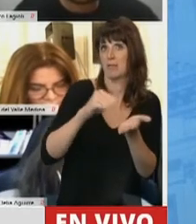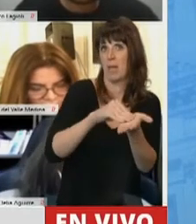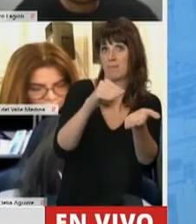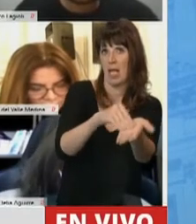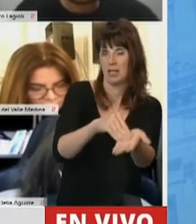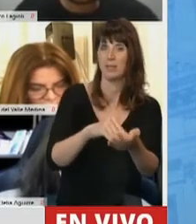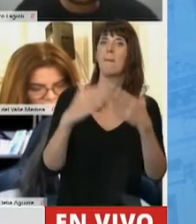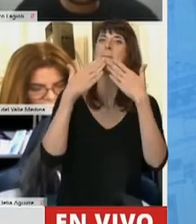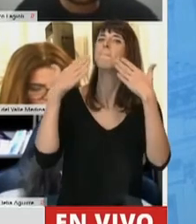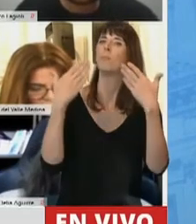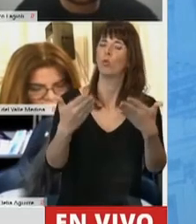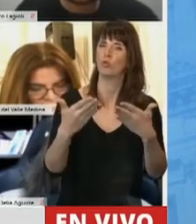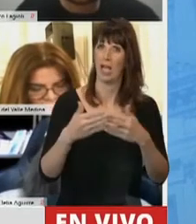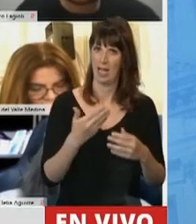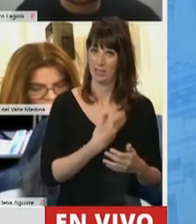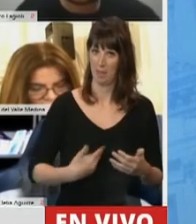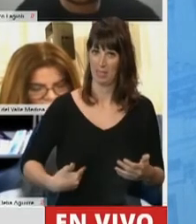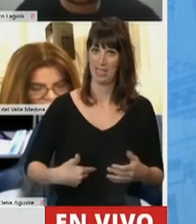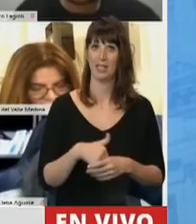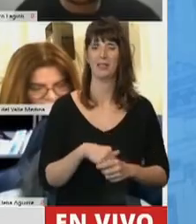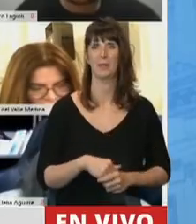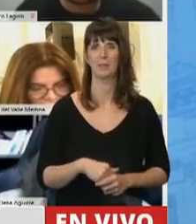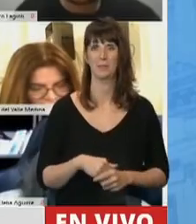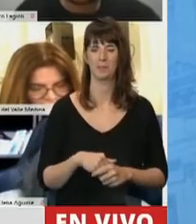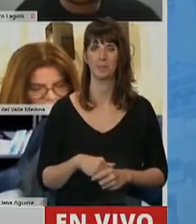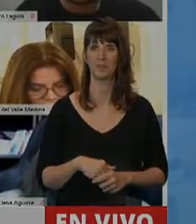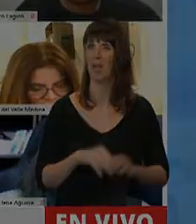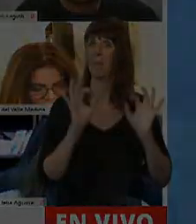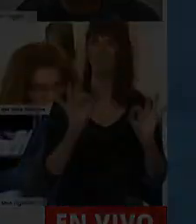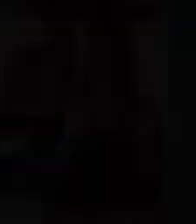favor. Muchas gracias, señor presidente. Ah, perfecto. El timing. timing. El Gracias.